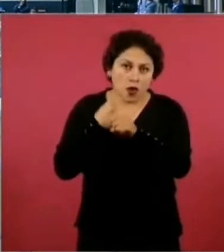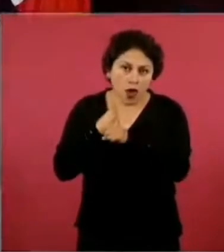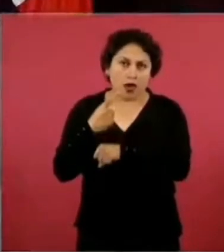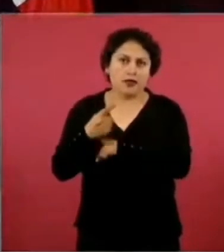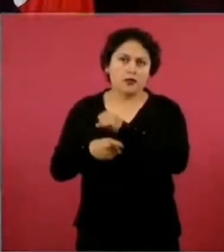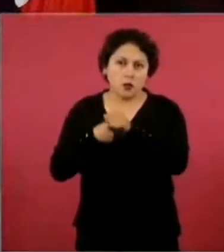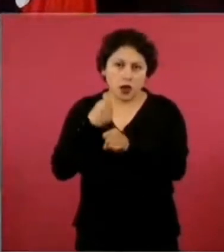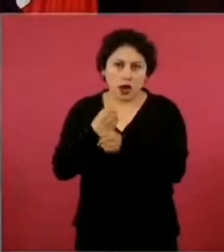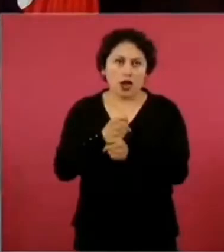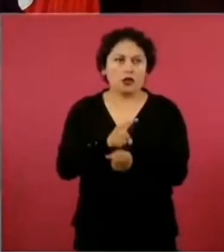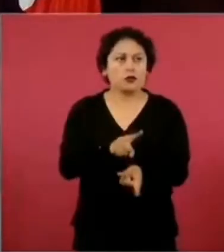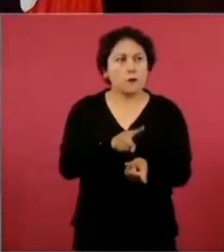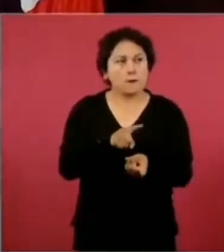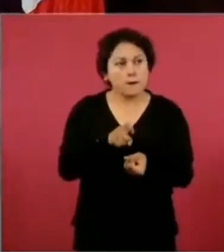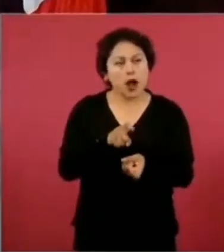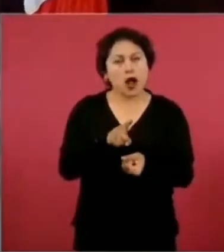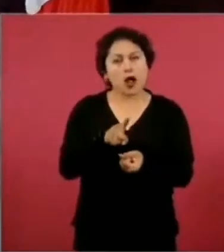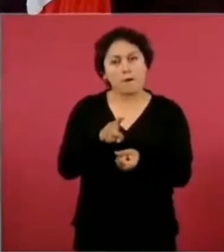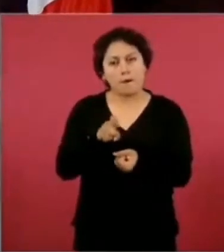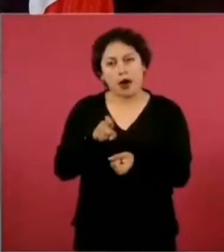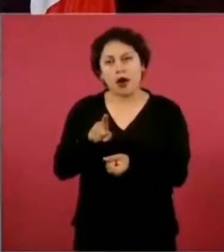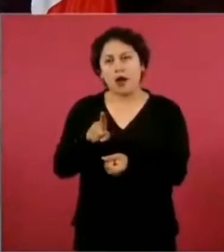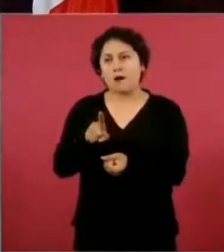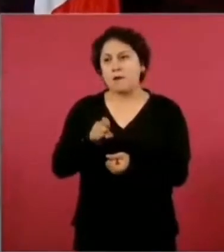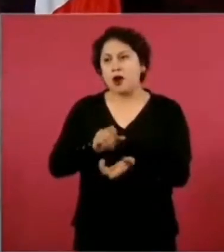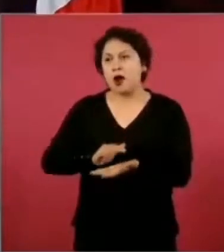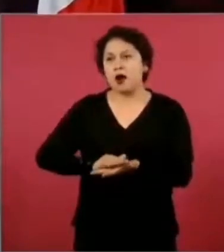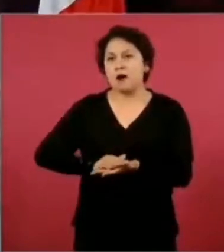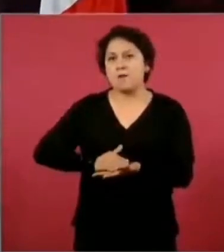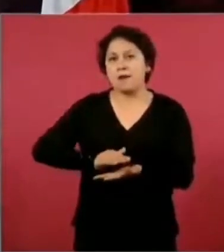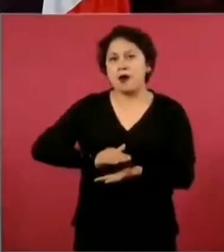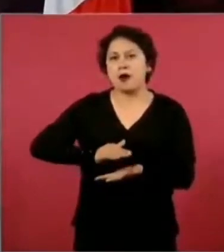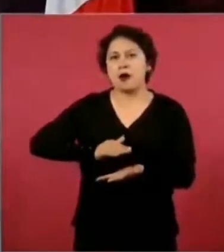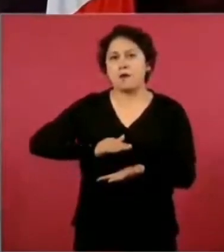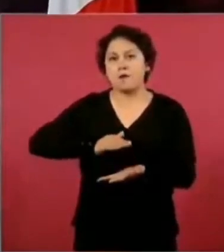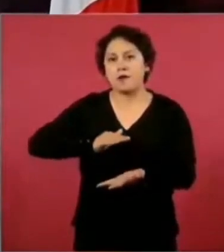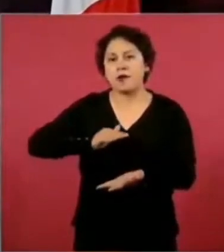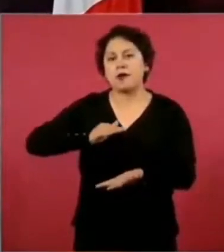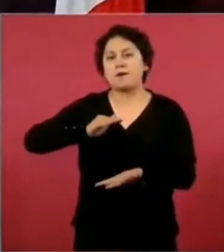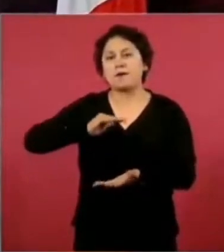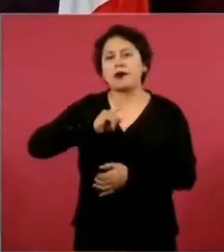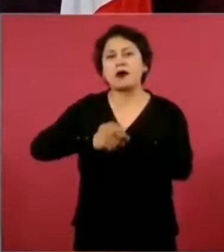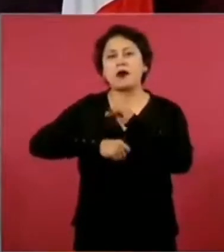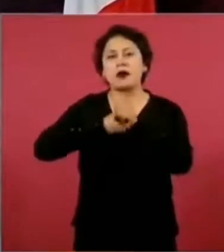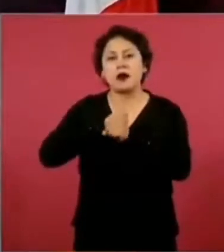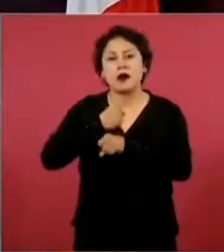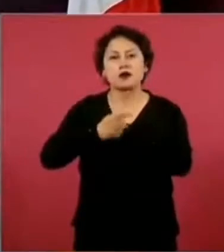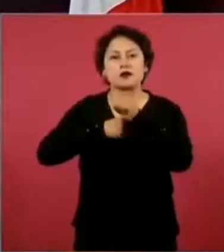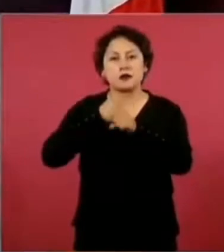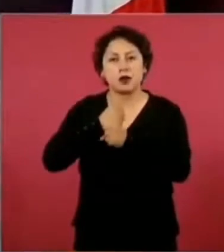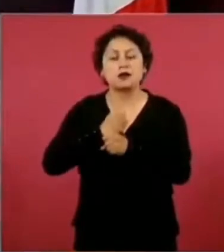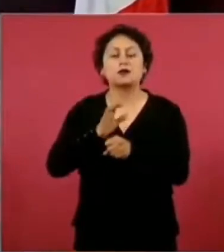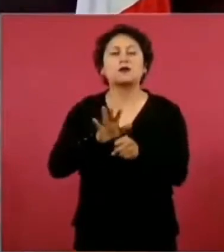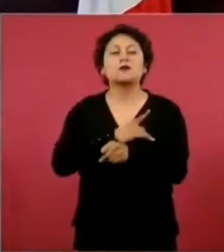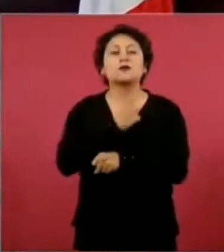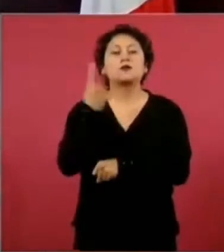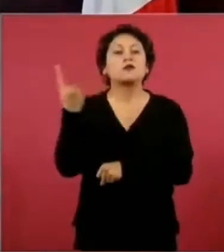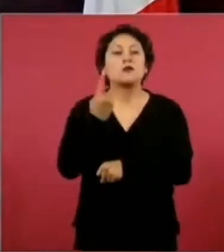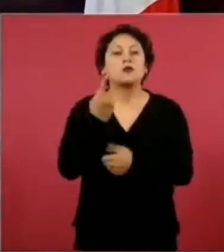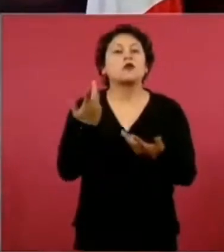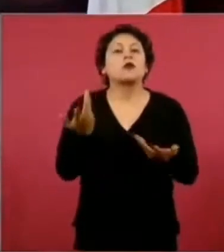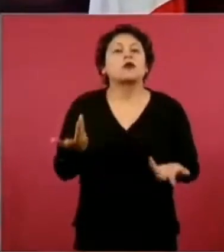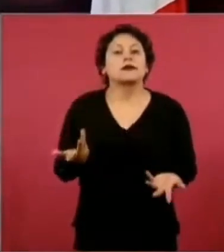los ingresos, porque no hay condonación de